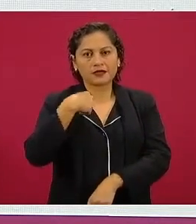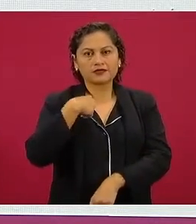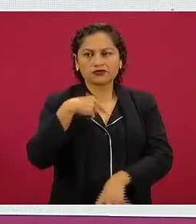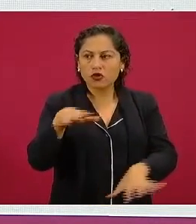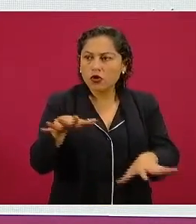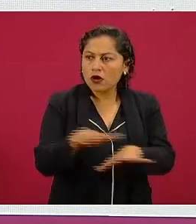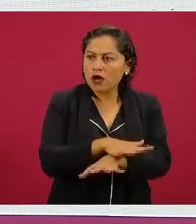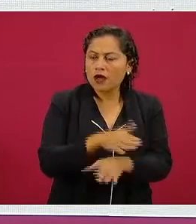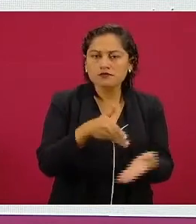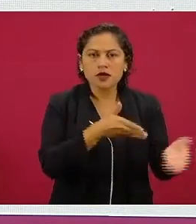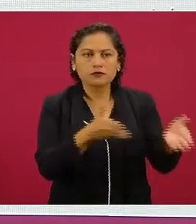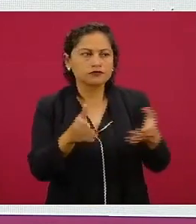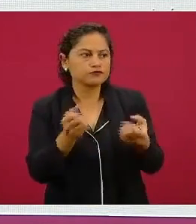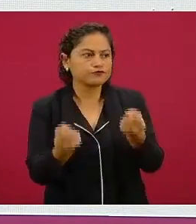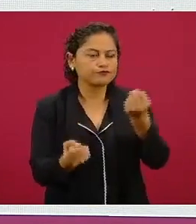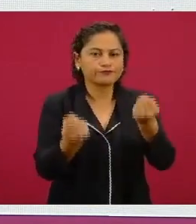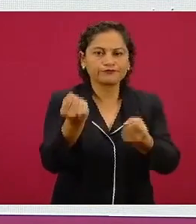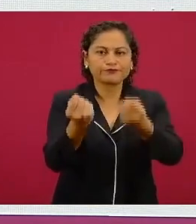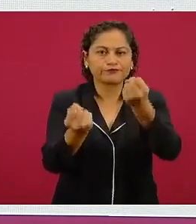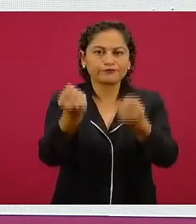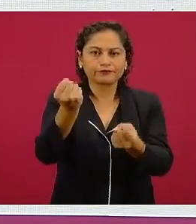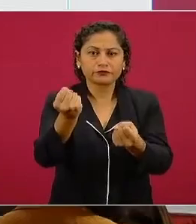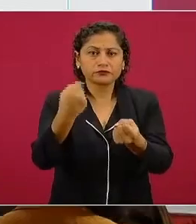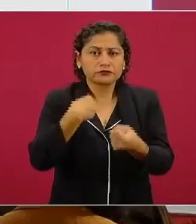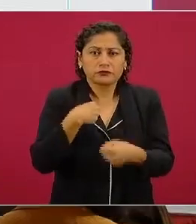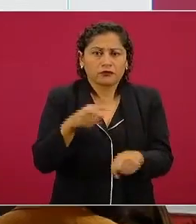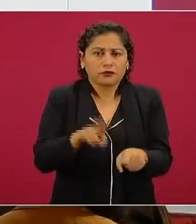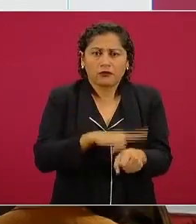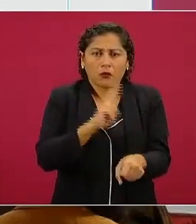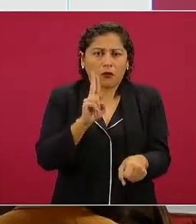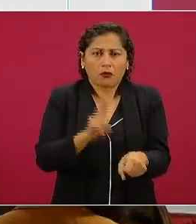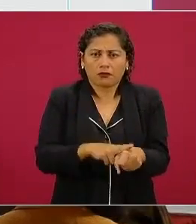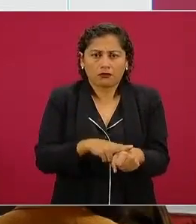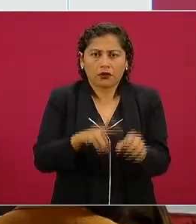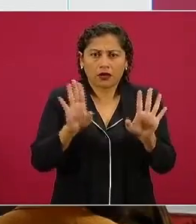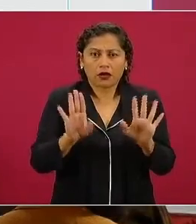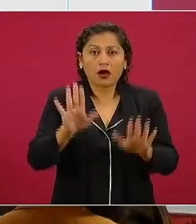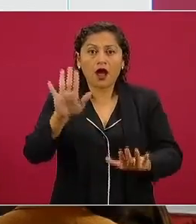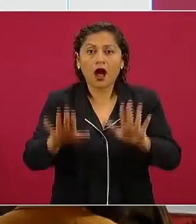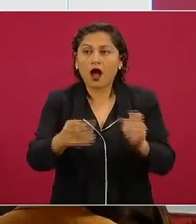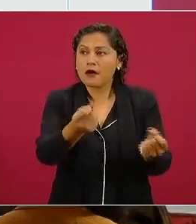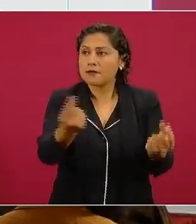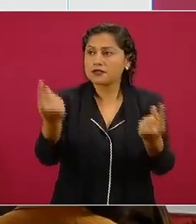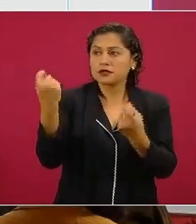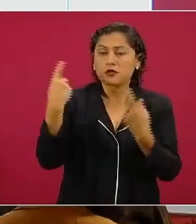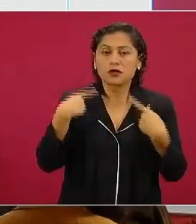A veces ni se entera la gente. Tengo ahí junto a mí